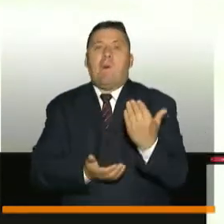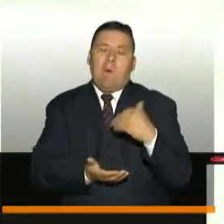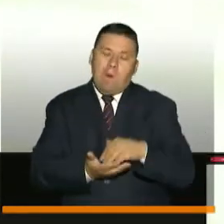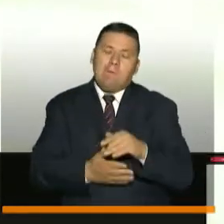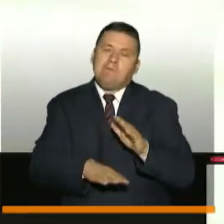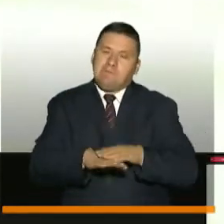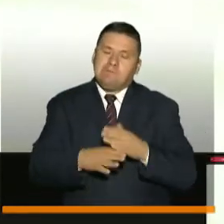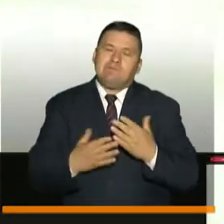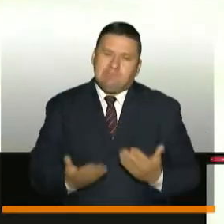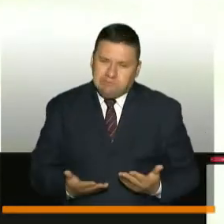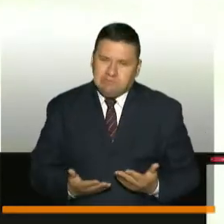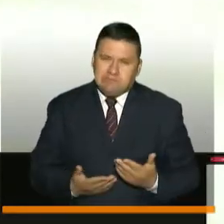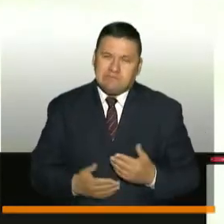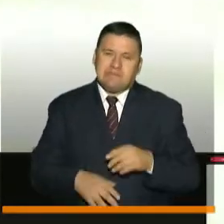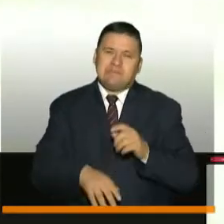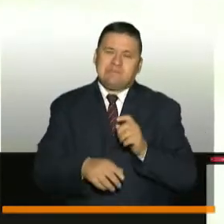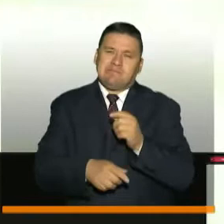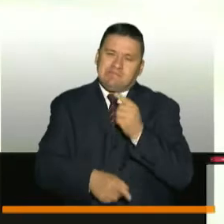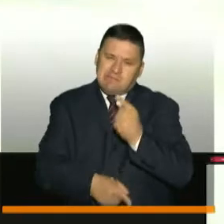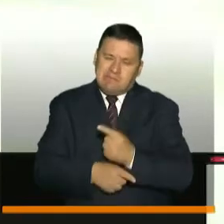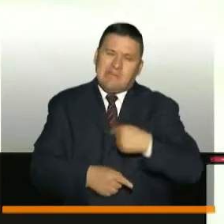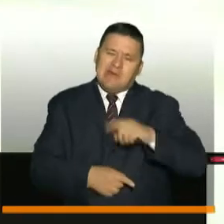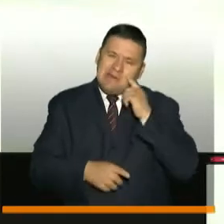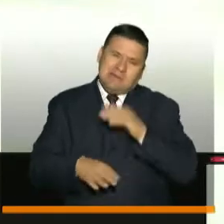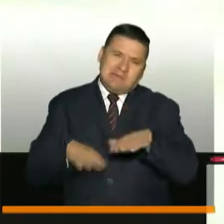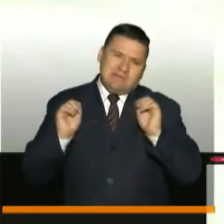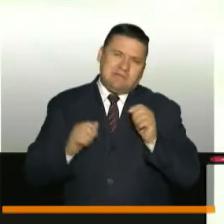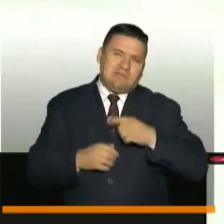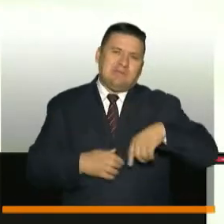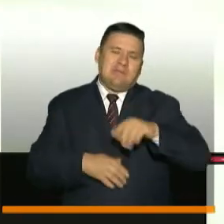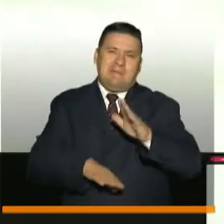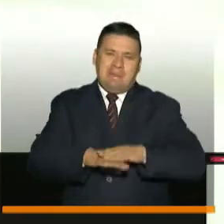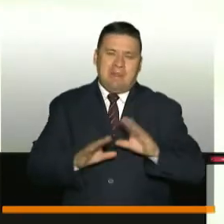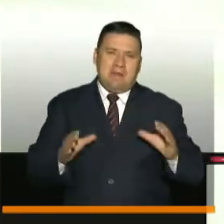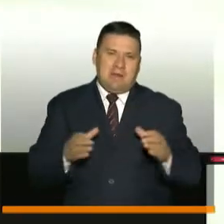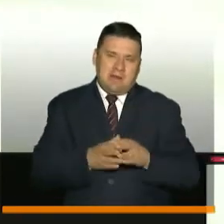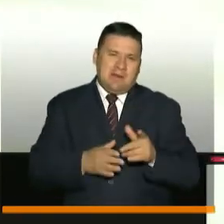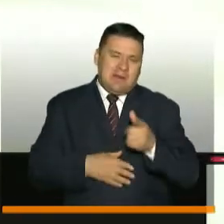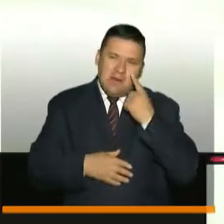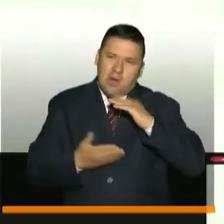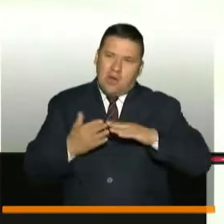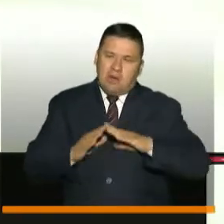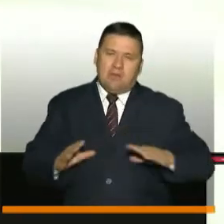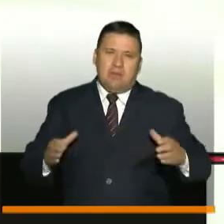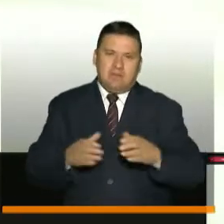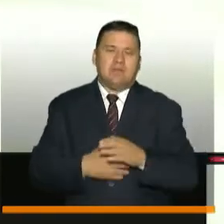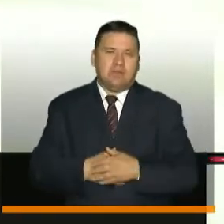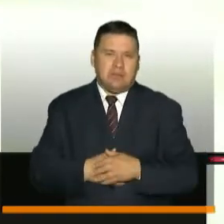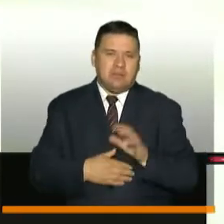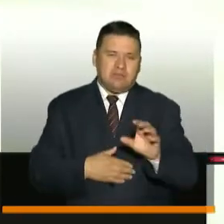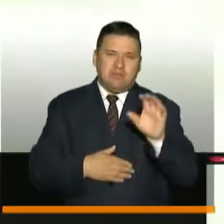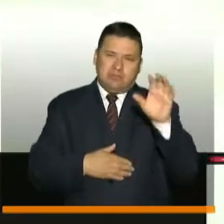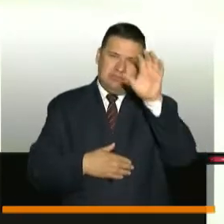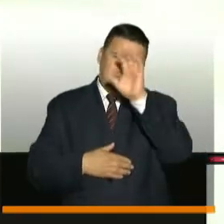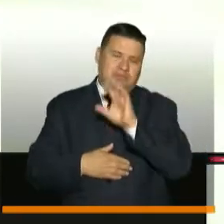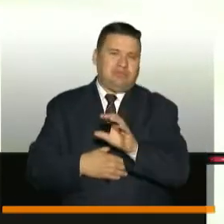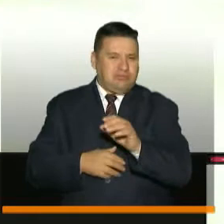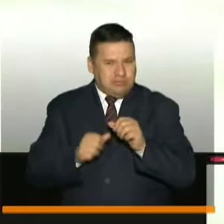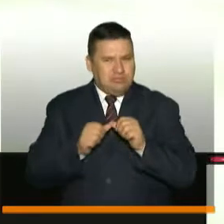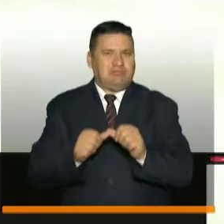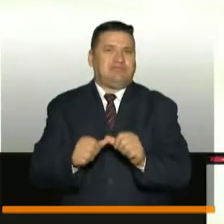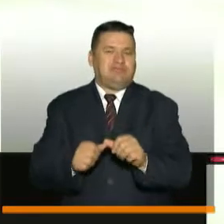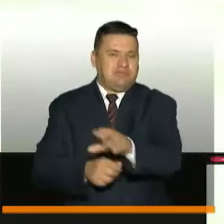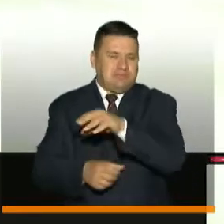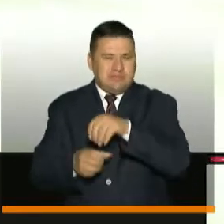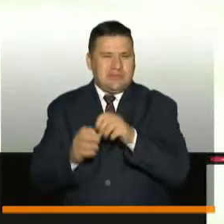en ese sentido de evitar de todas las maneras llamado a la población y a los países a mantener las